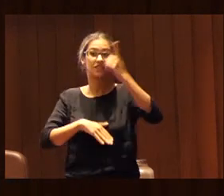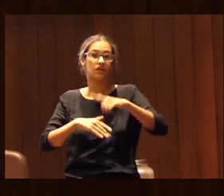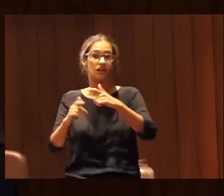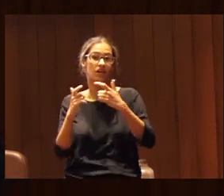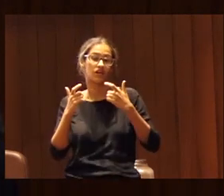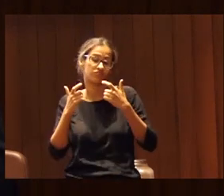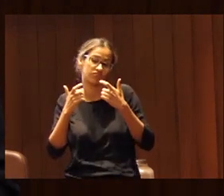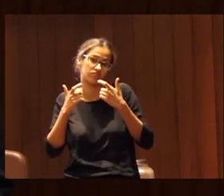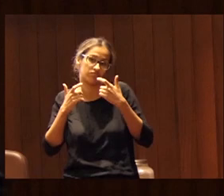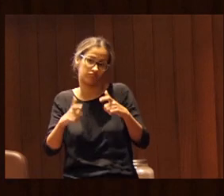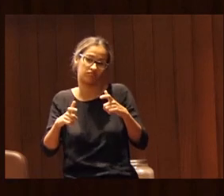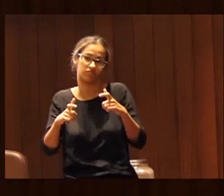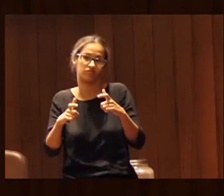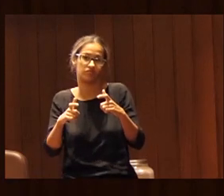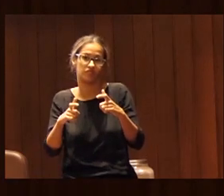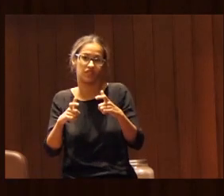respectivas